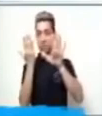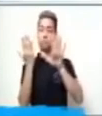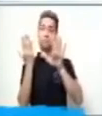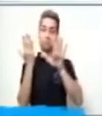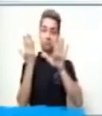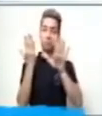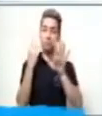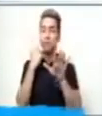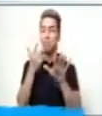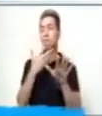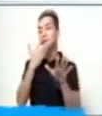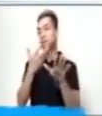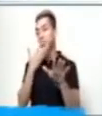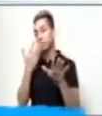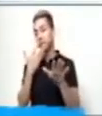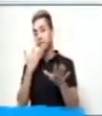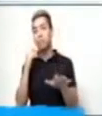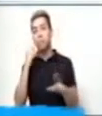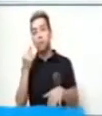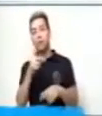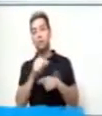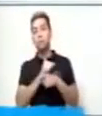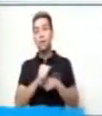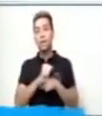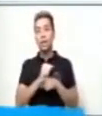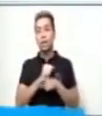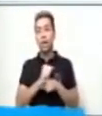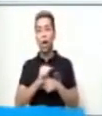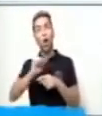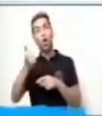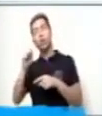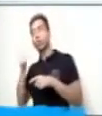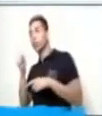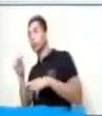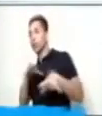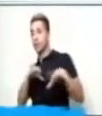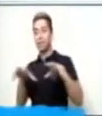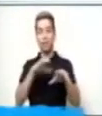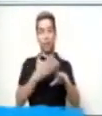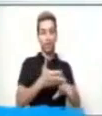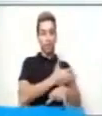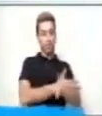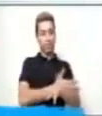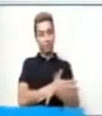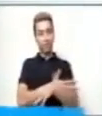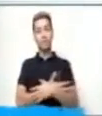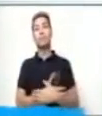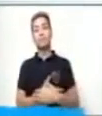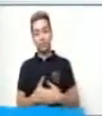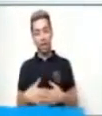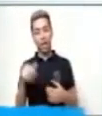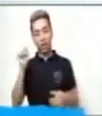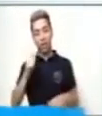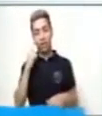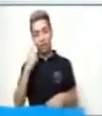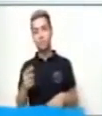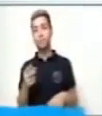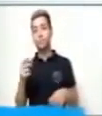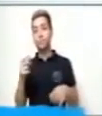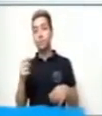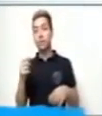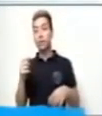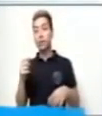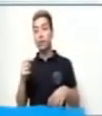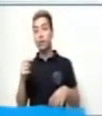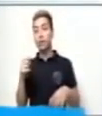resultó más fácil porque has practicado con otras dinámicas anteriormente. Realicémoslo de una forma